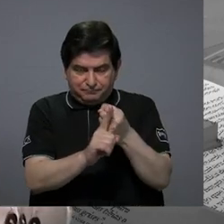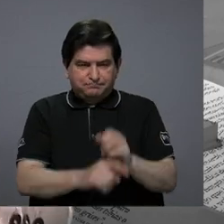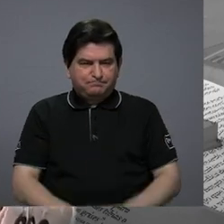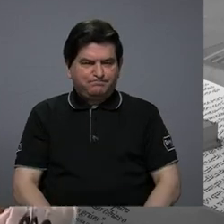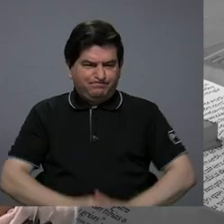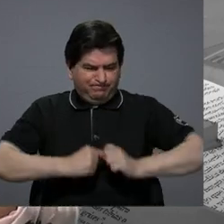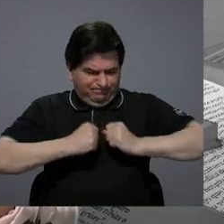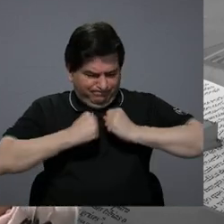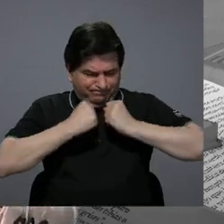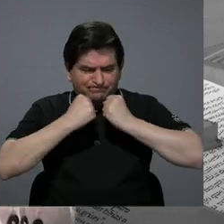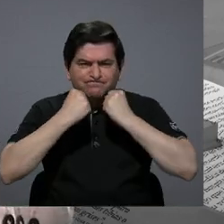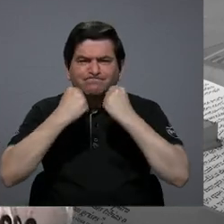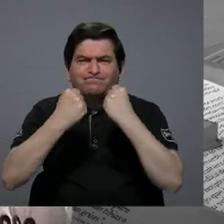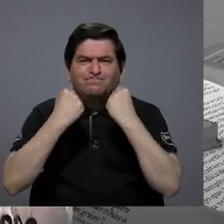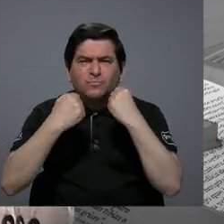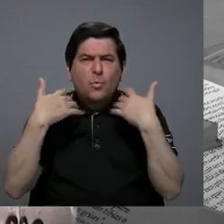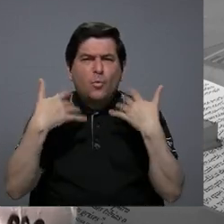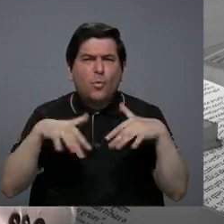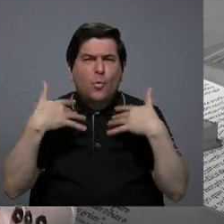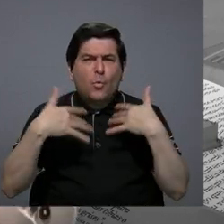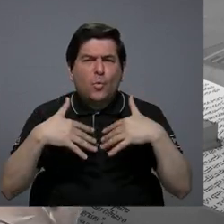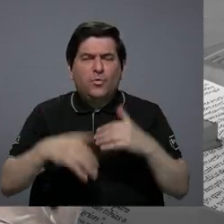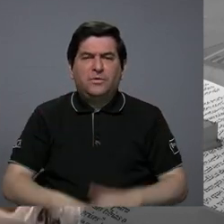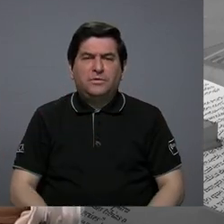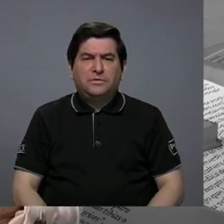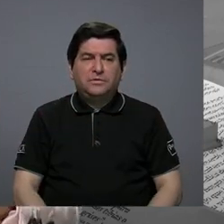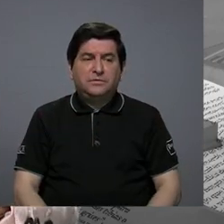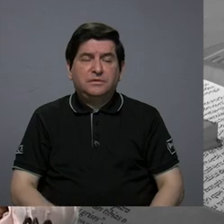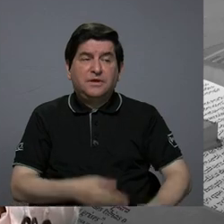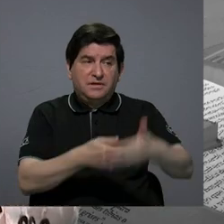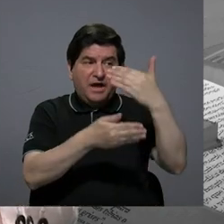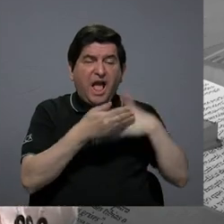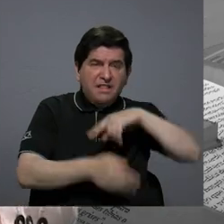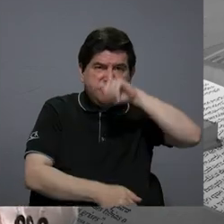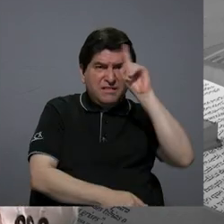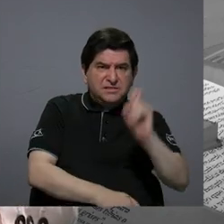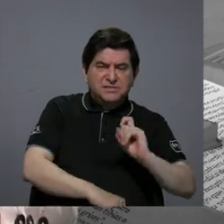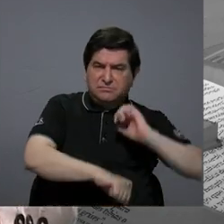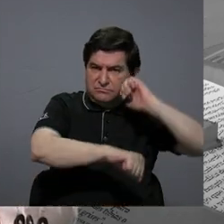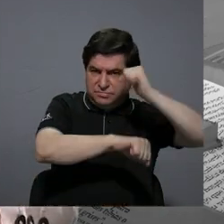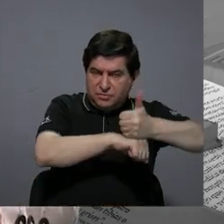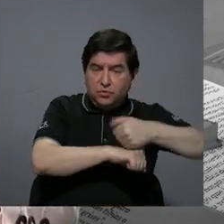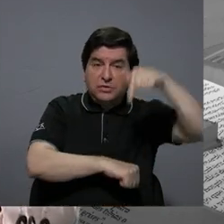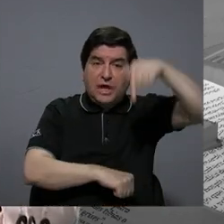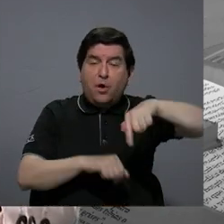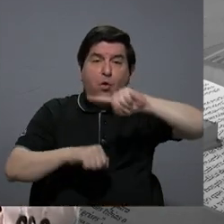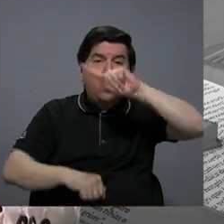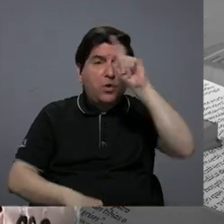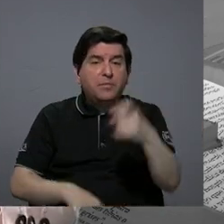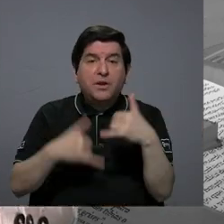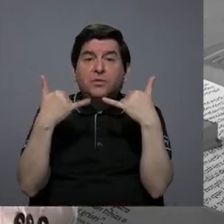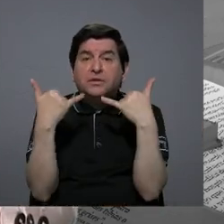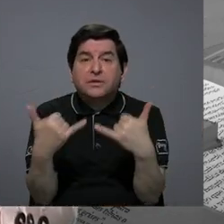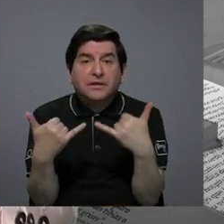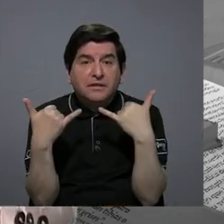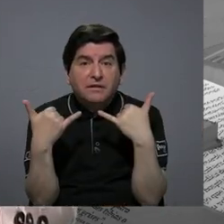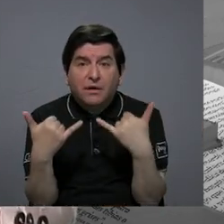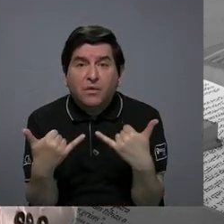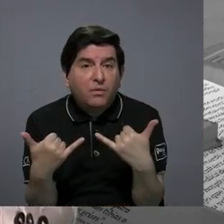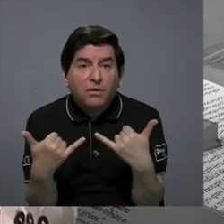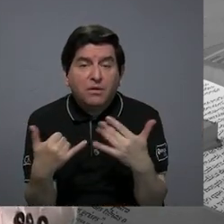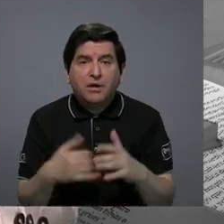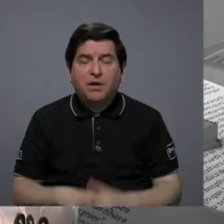ha intensificado mucho. De aquellas preguntas que nos hacíamos, hoy la pregunta que nos hacemos